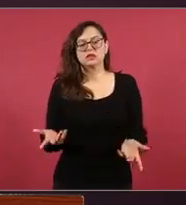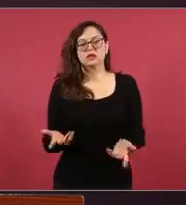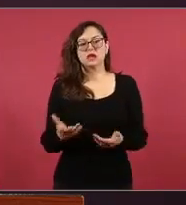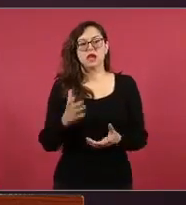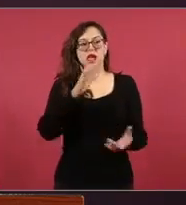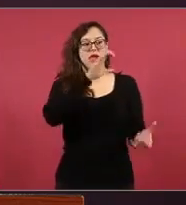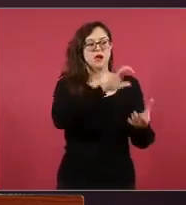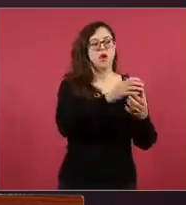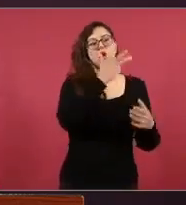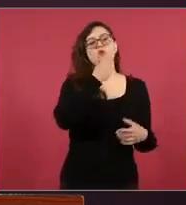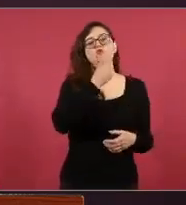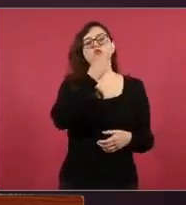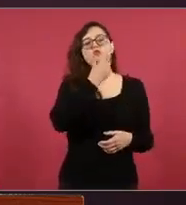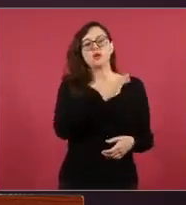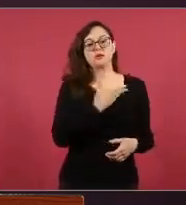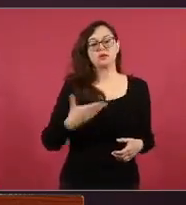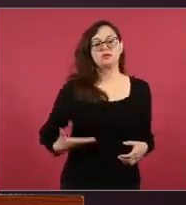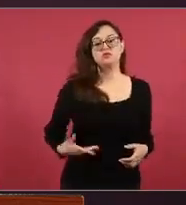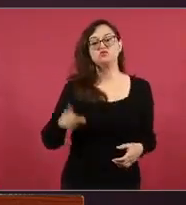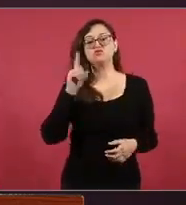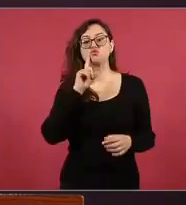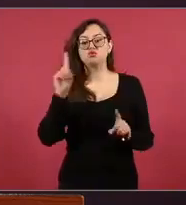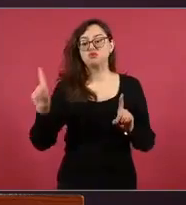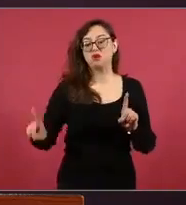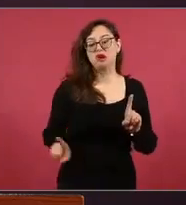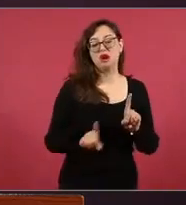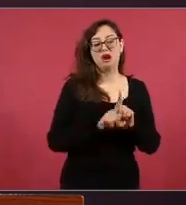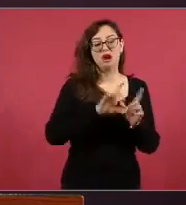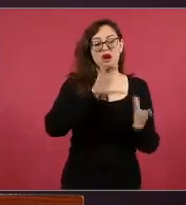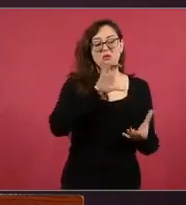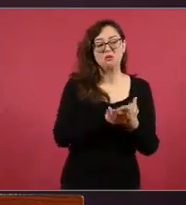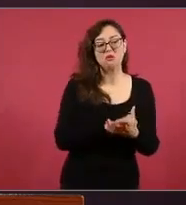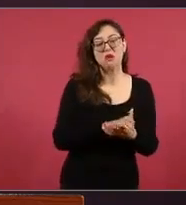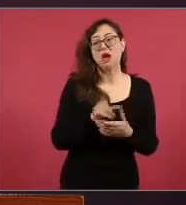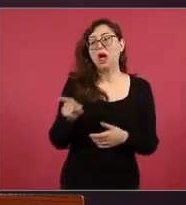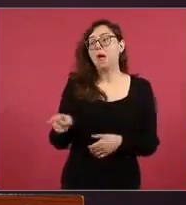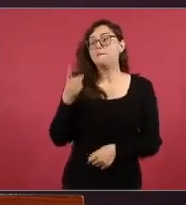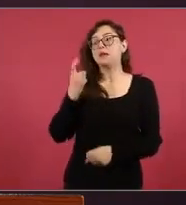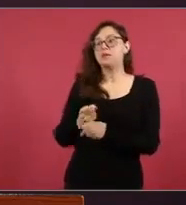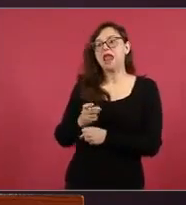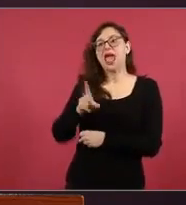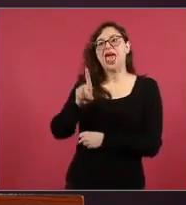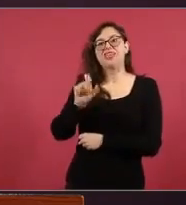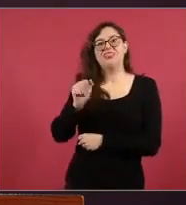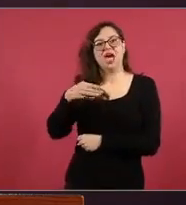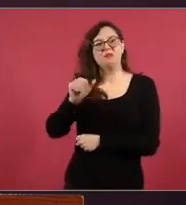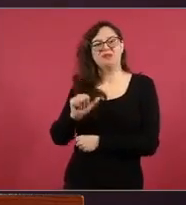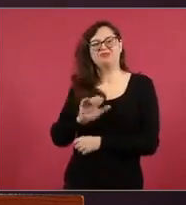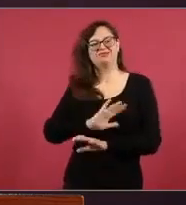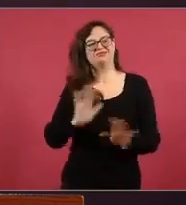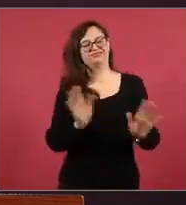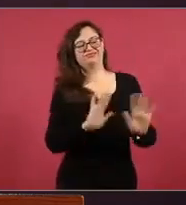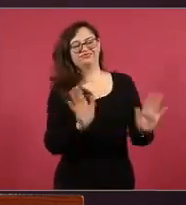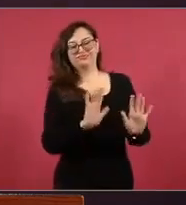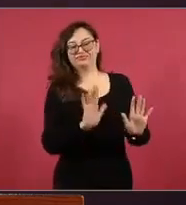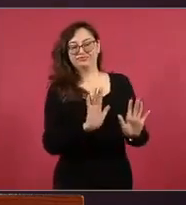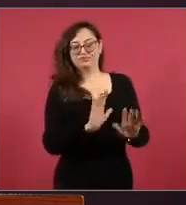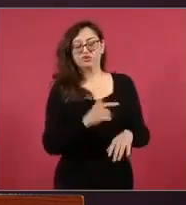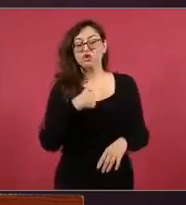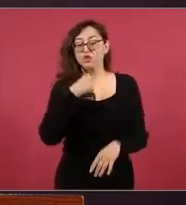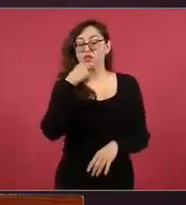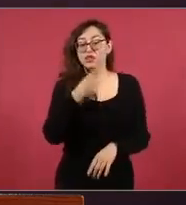que las mujeres sabemos decir y hacer las cosas de manera diferente. Y yo creo que ella, por ser mujer,